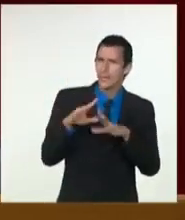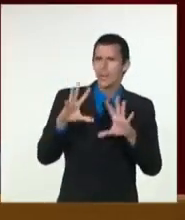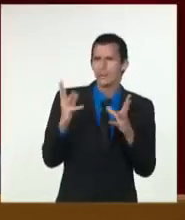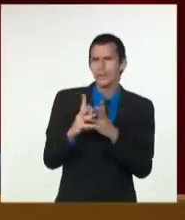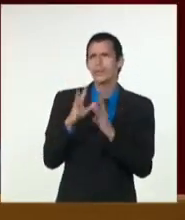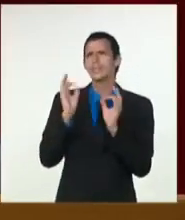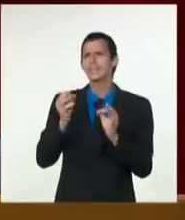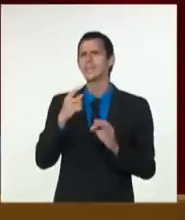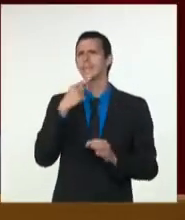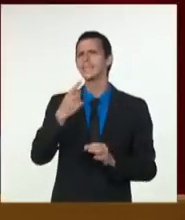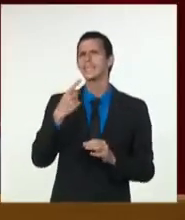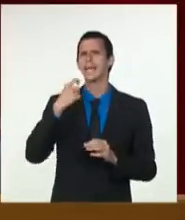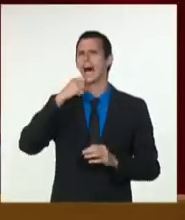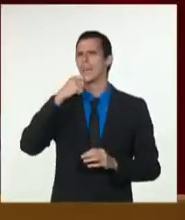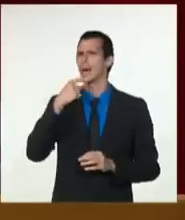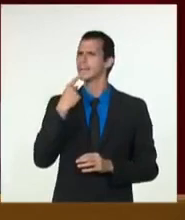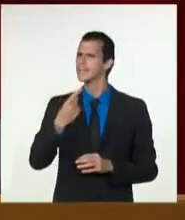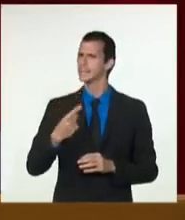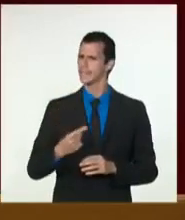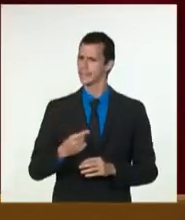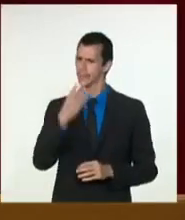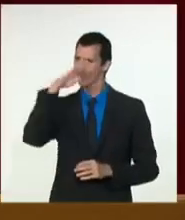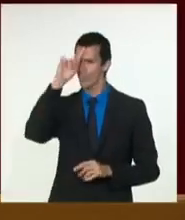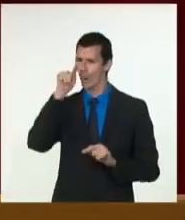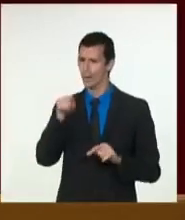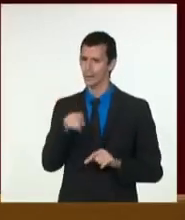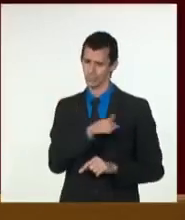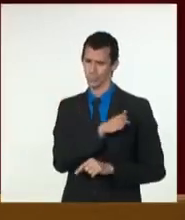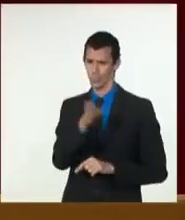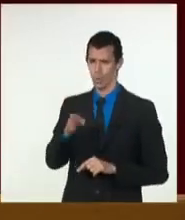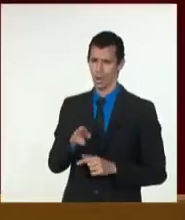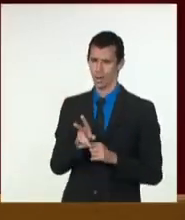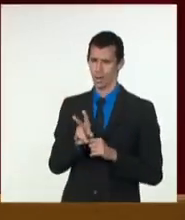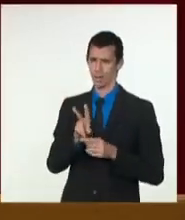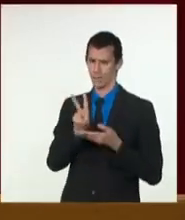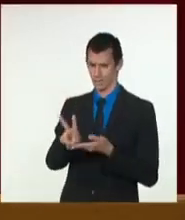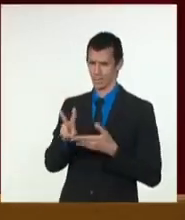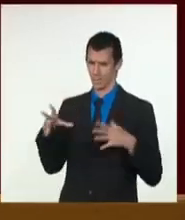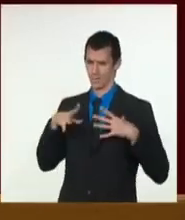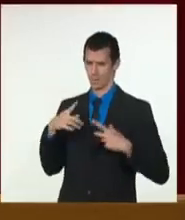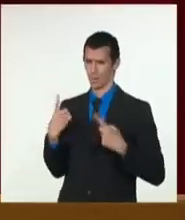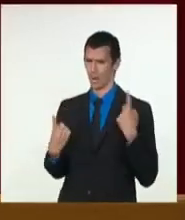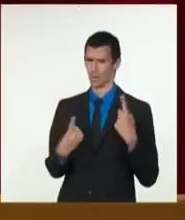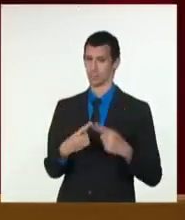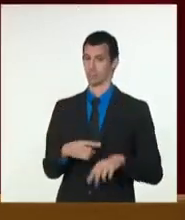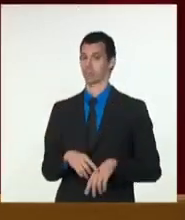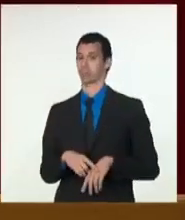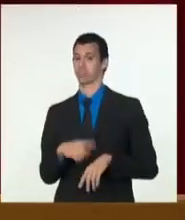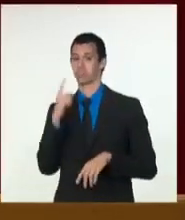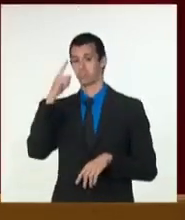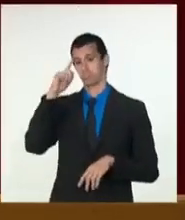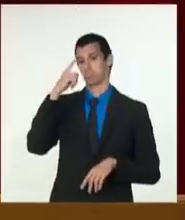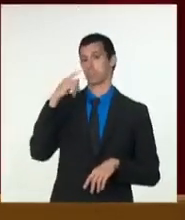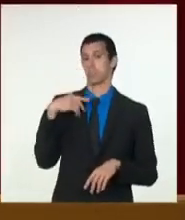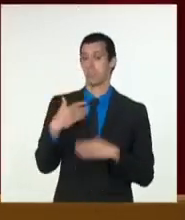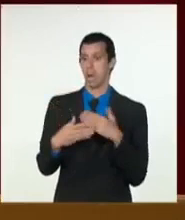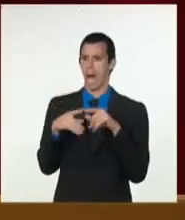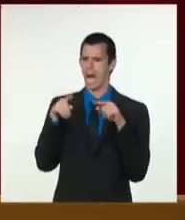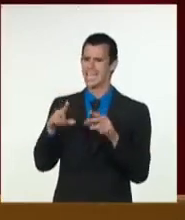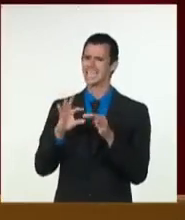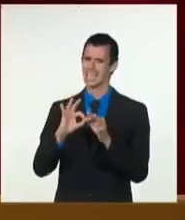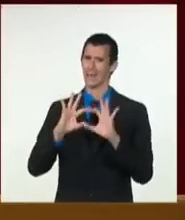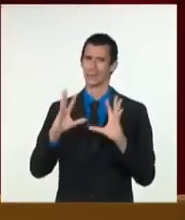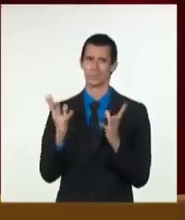Unidos de países patrocinadores del terrorismo y otras relacionadas con la logística, el combustible y la energía,